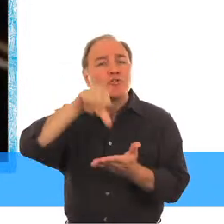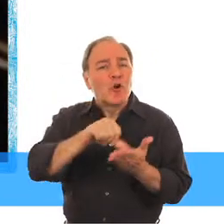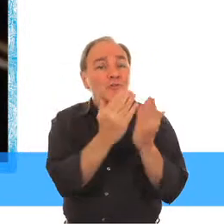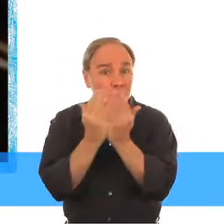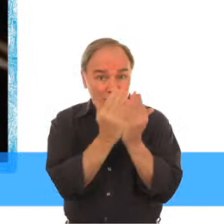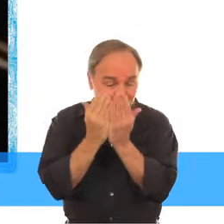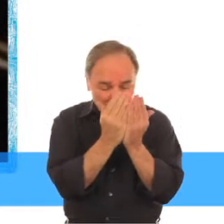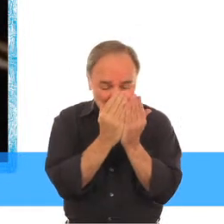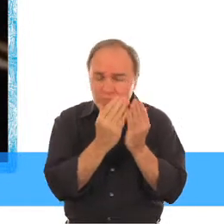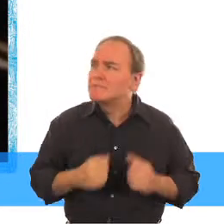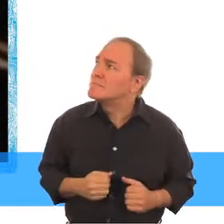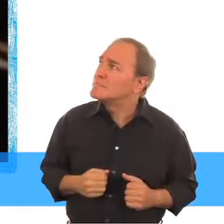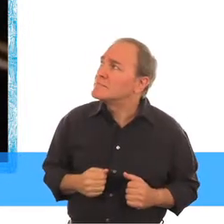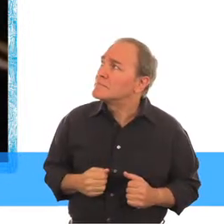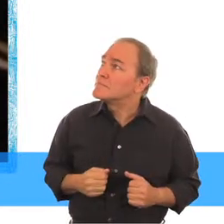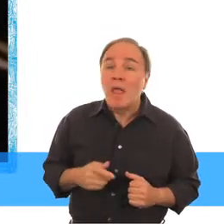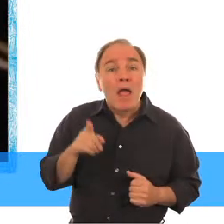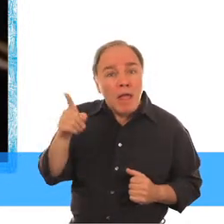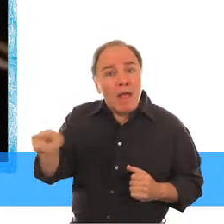Me van enseñando valores.